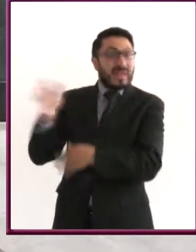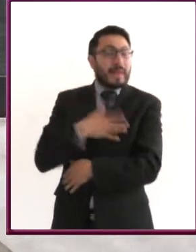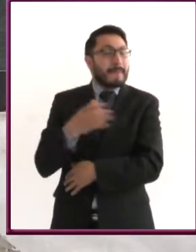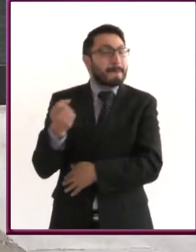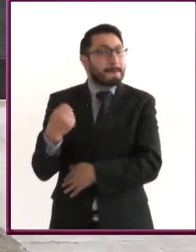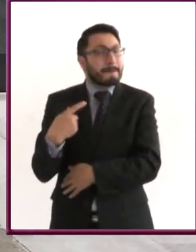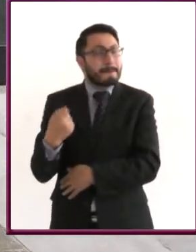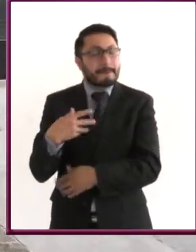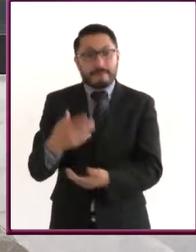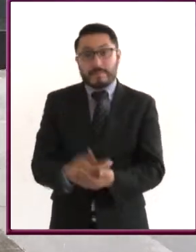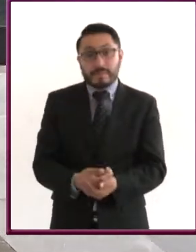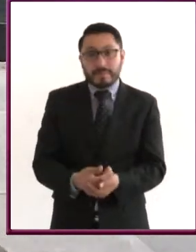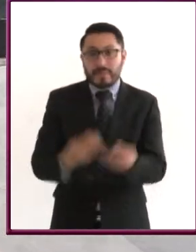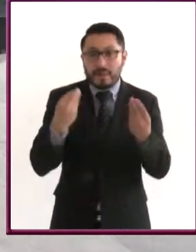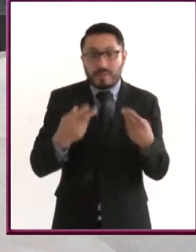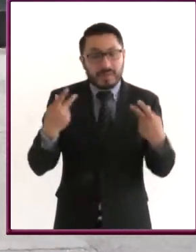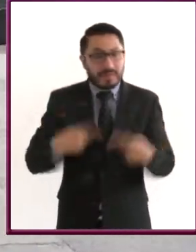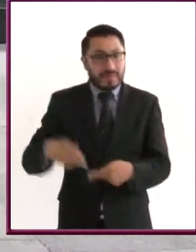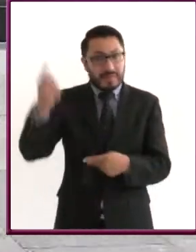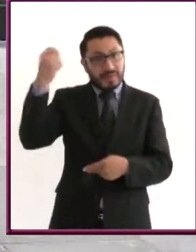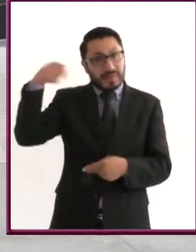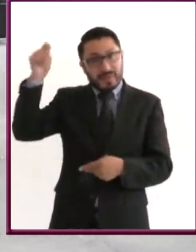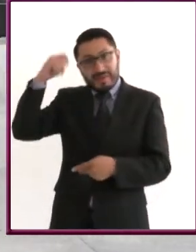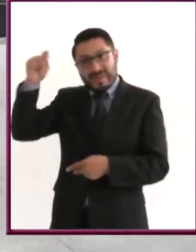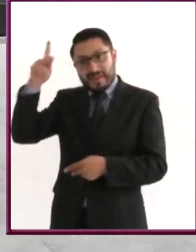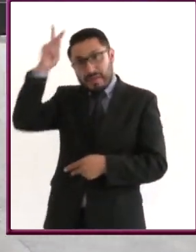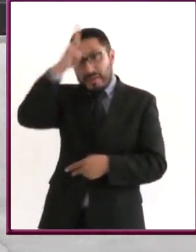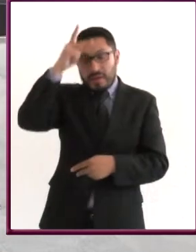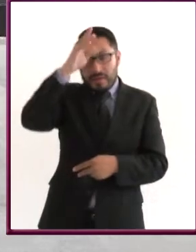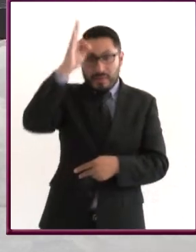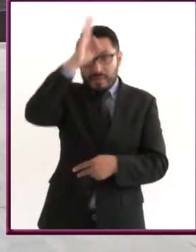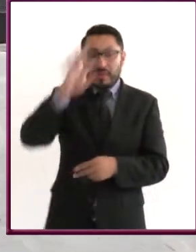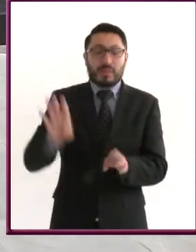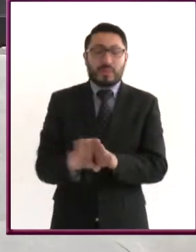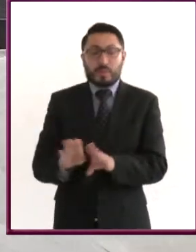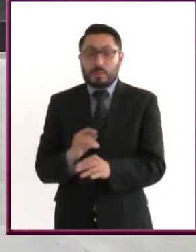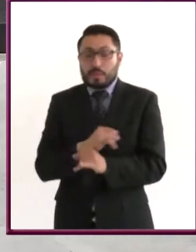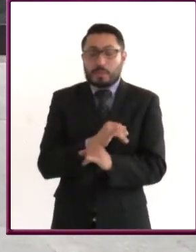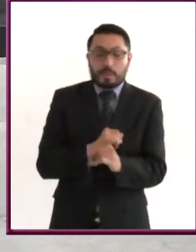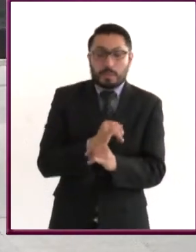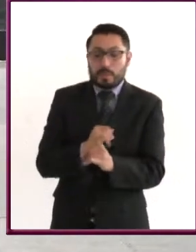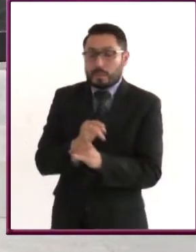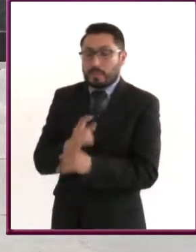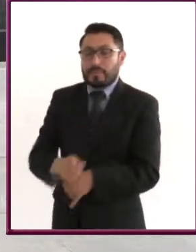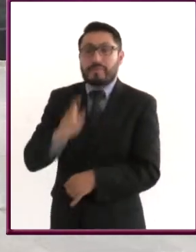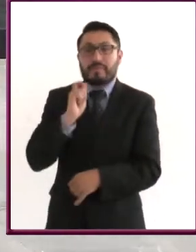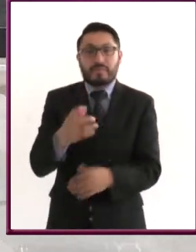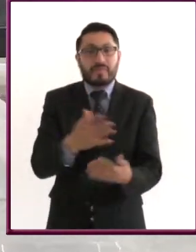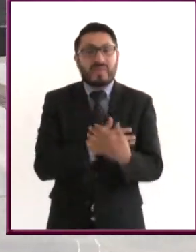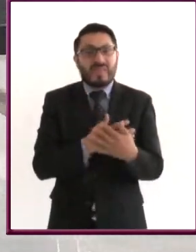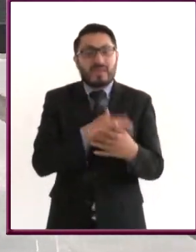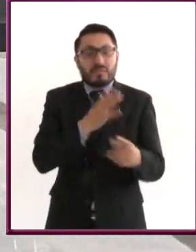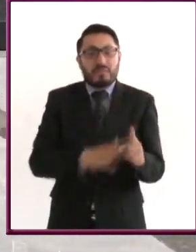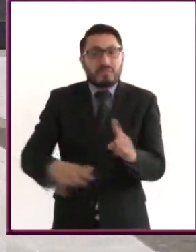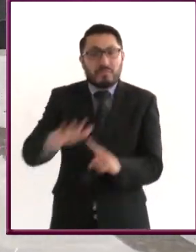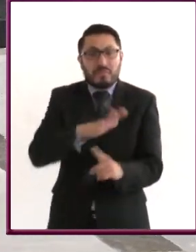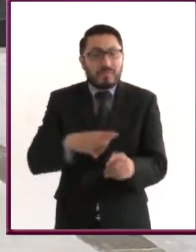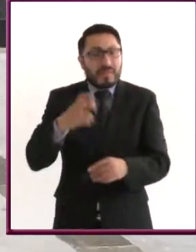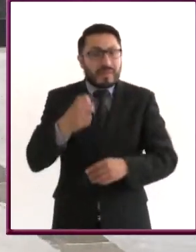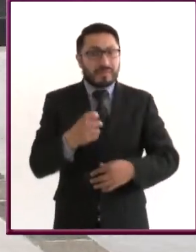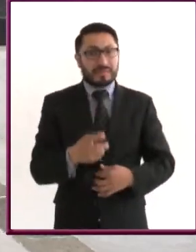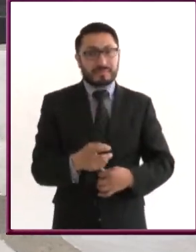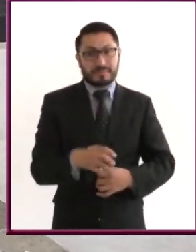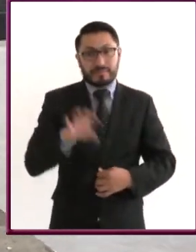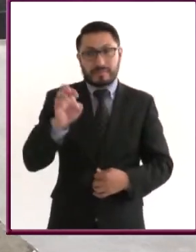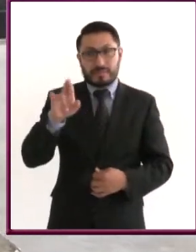Incontables estudiosos desde la psicología y la filosofía se han dedicado a comprender qué es el amor y cómo funciona. Para